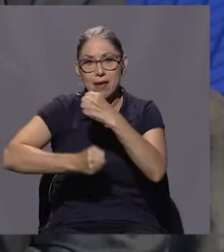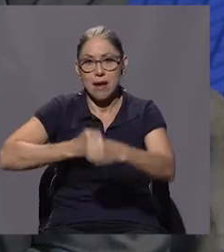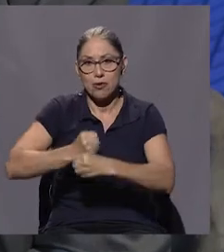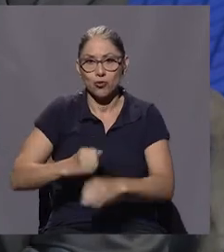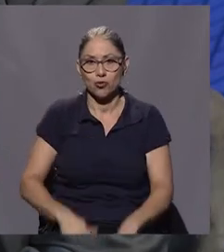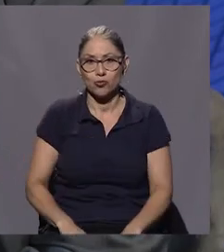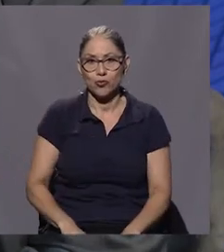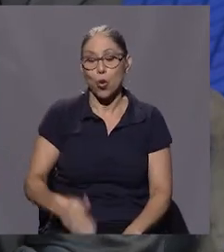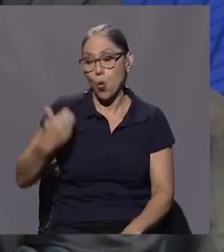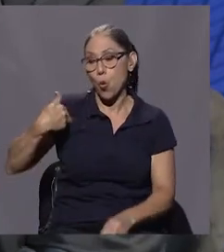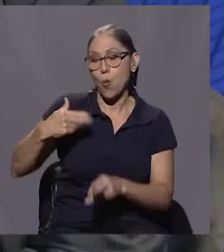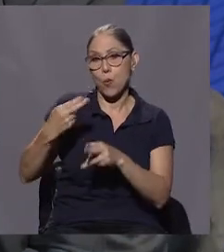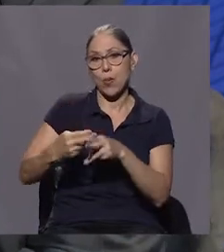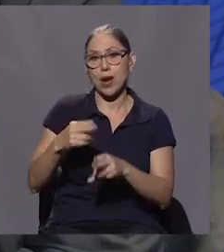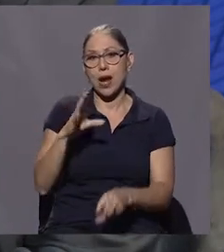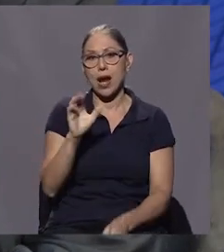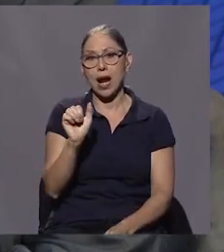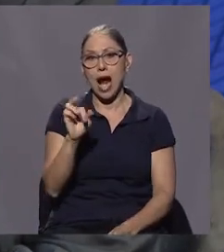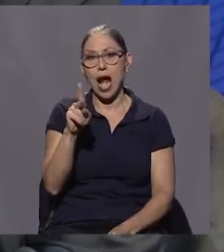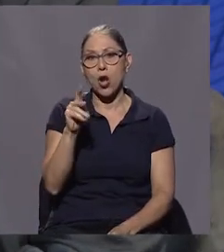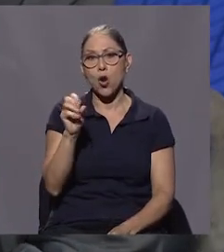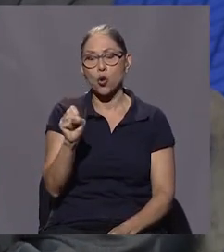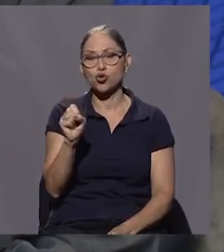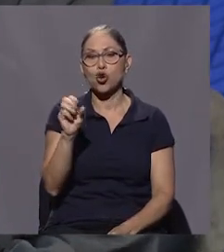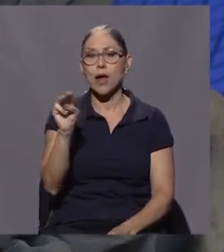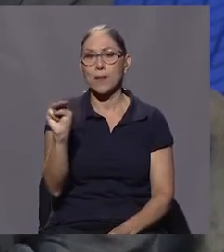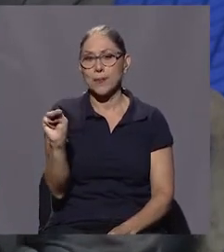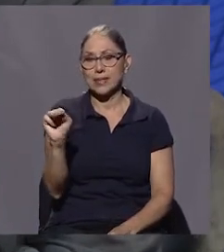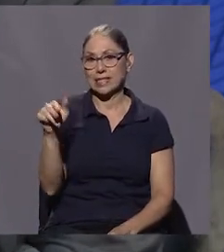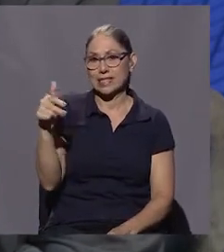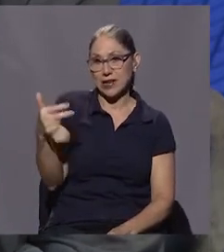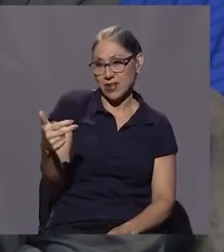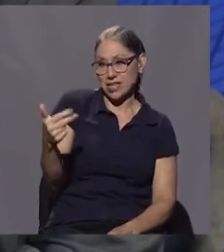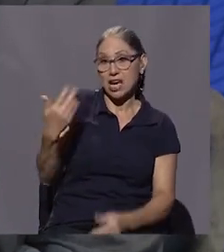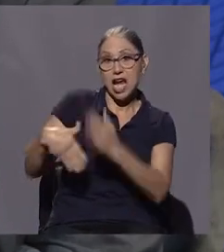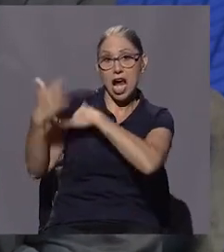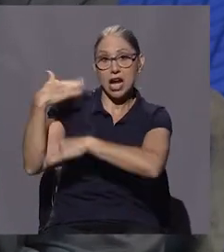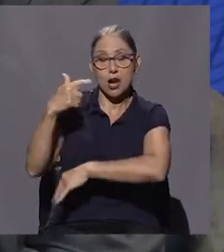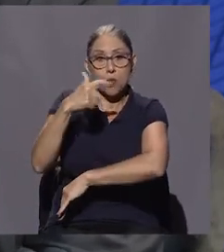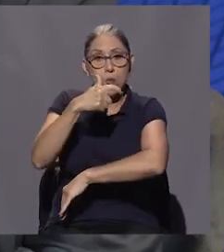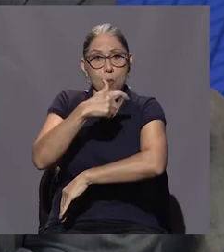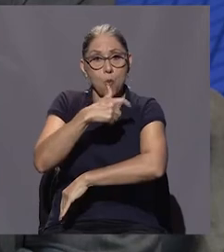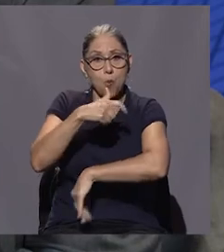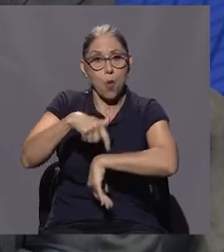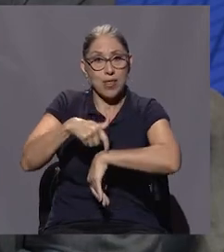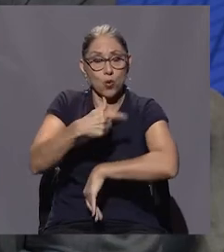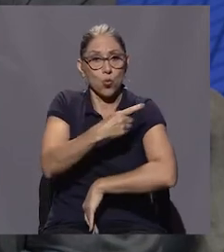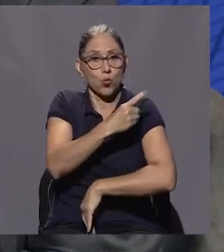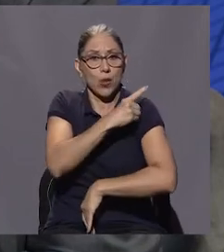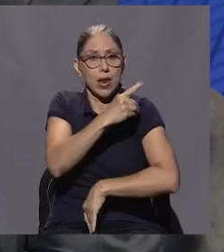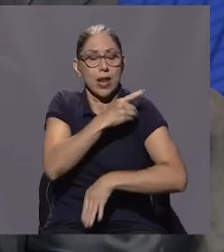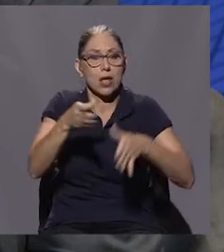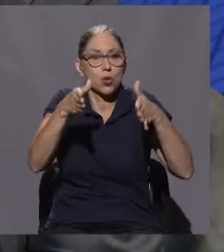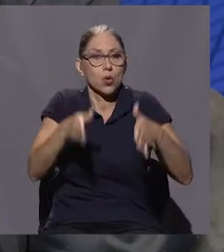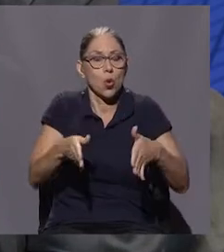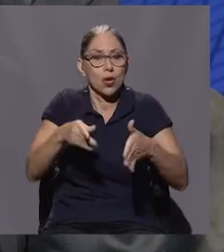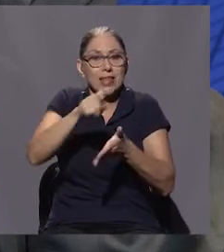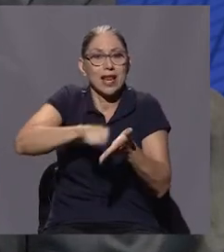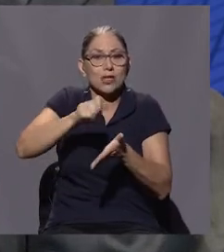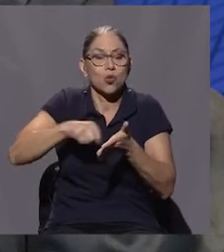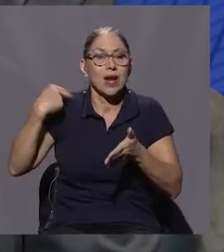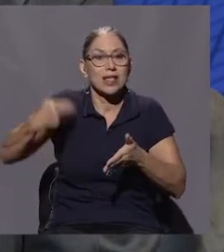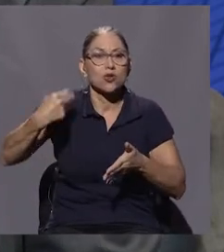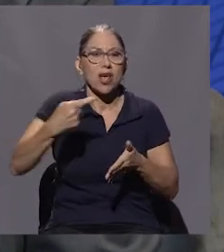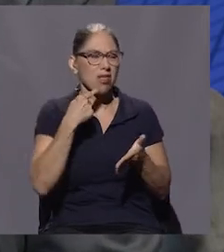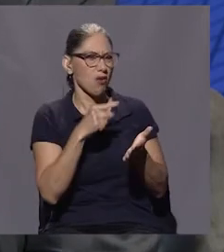Bueno, le voy a decir, don Carlos Meléndez Chaberry, que era en ese momento el director de la Escuela de Historia, me dijo que no me